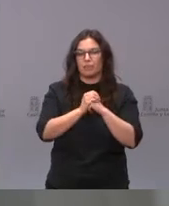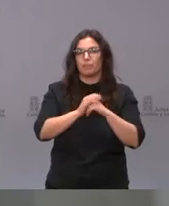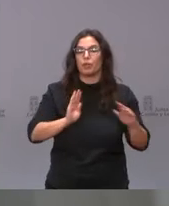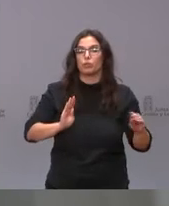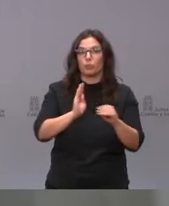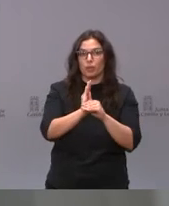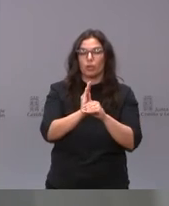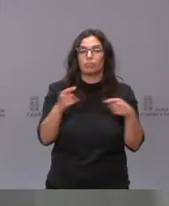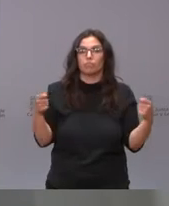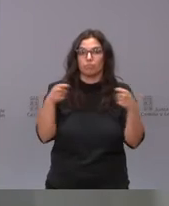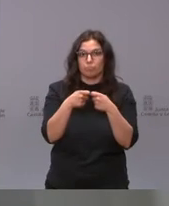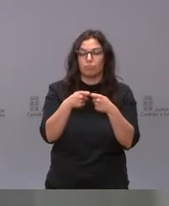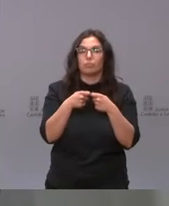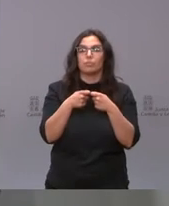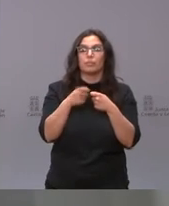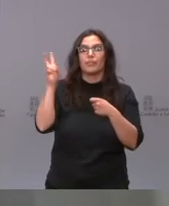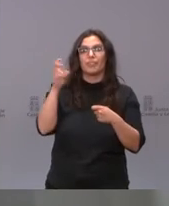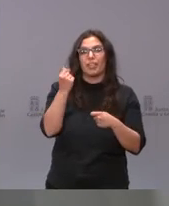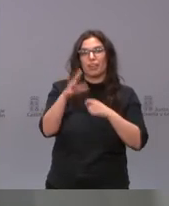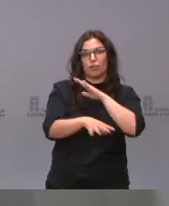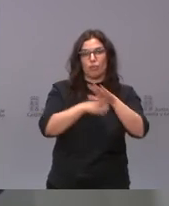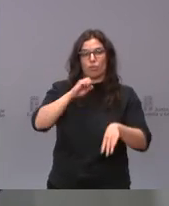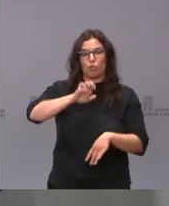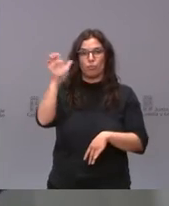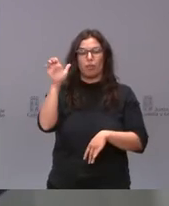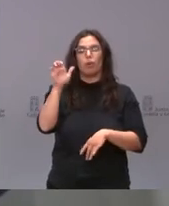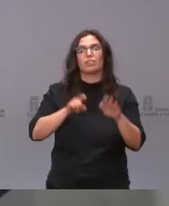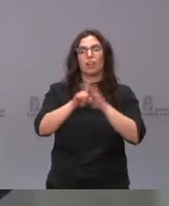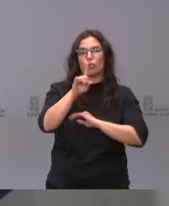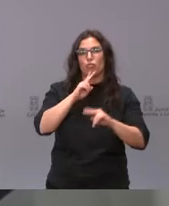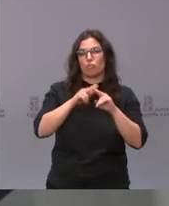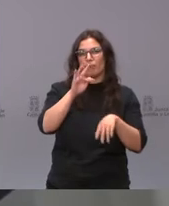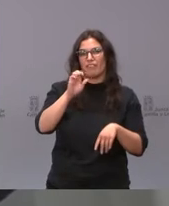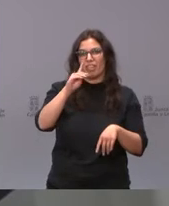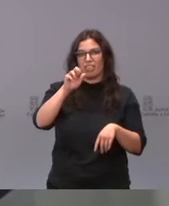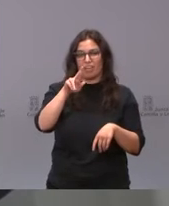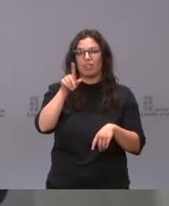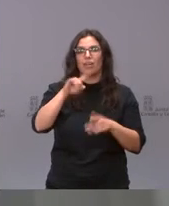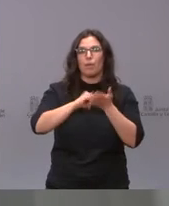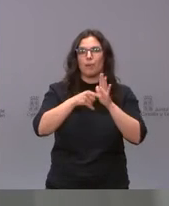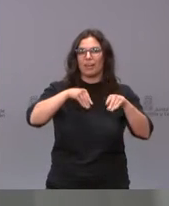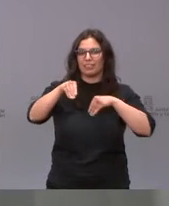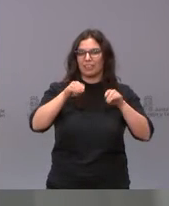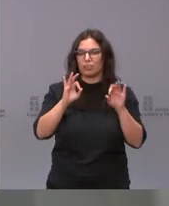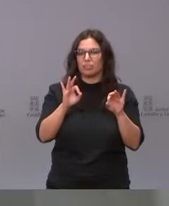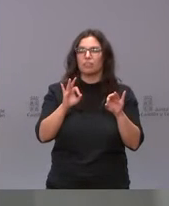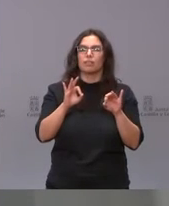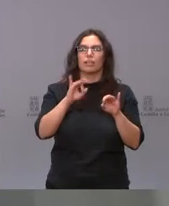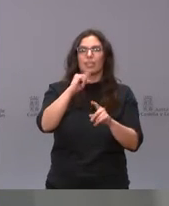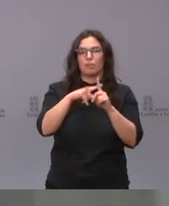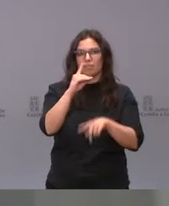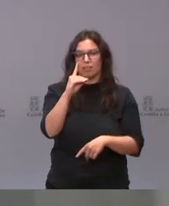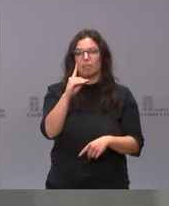cofinanciadas en el Fondo Europeo de Desarrollo, FEDER, en planes estratégicos, insisto, de I más D